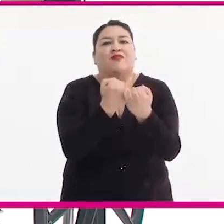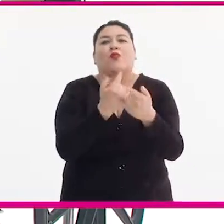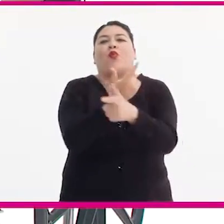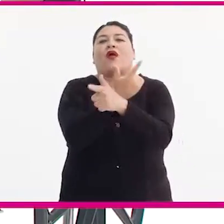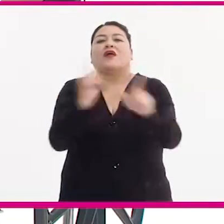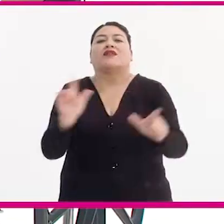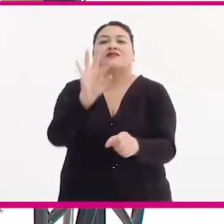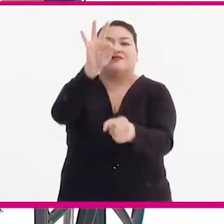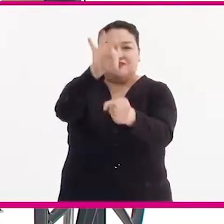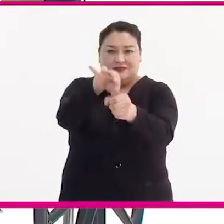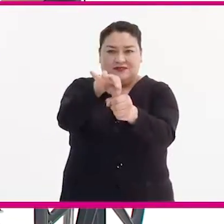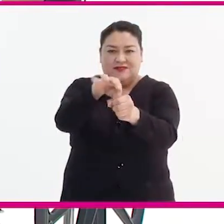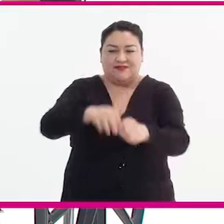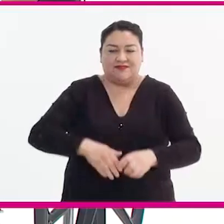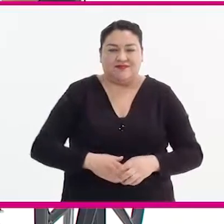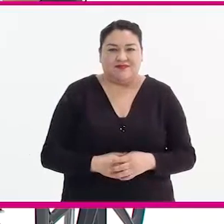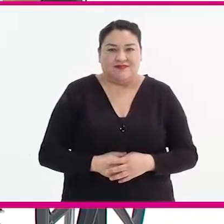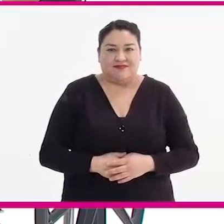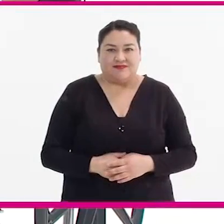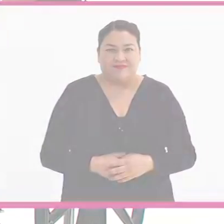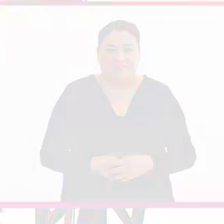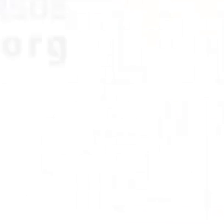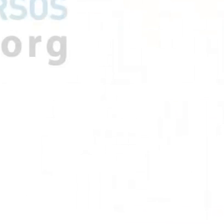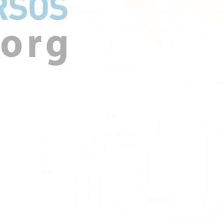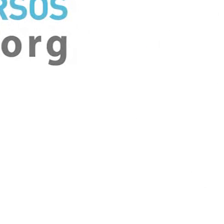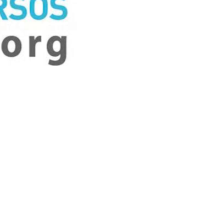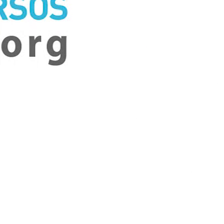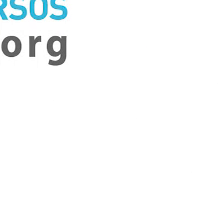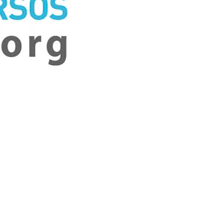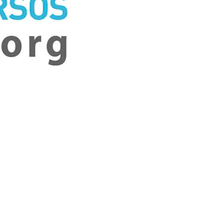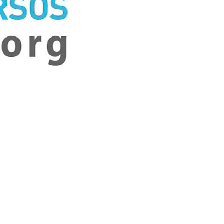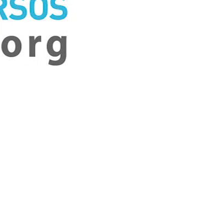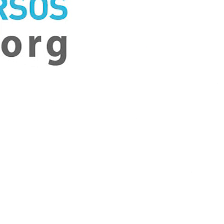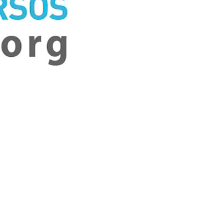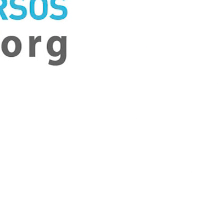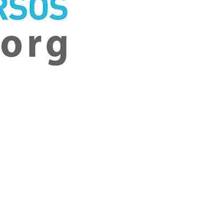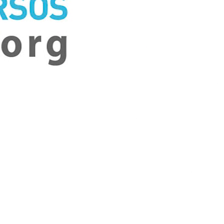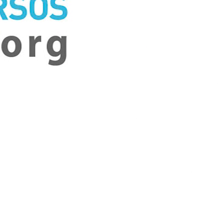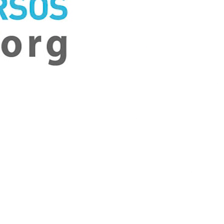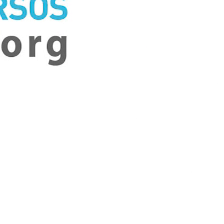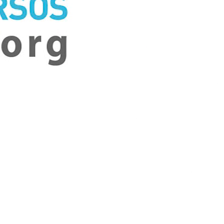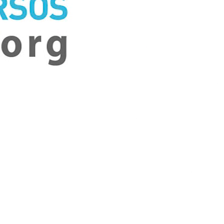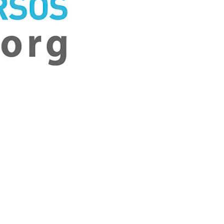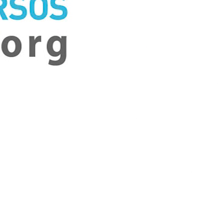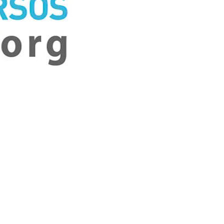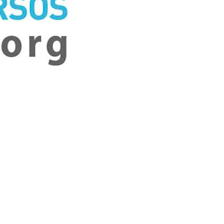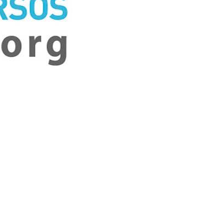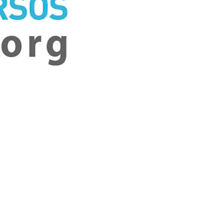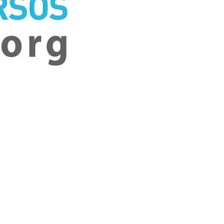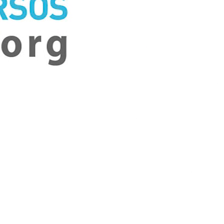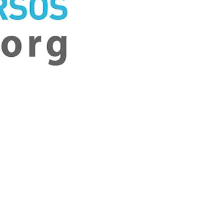México. ¡Votos libres! ¡Gracias! ¡Gracias!